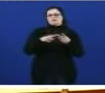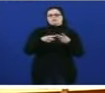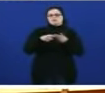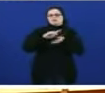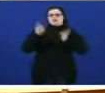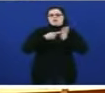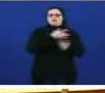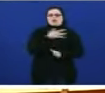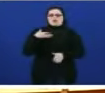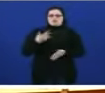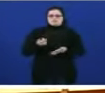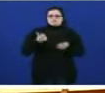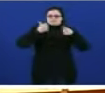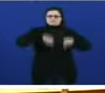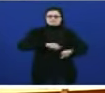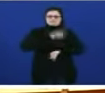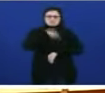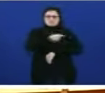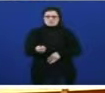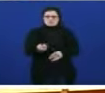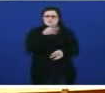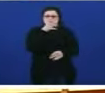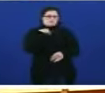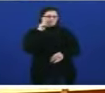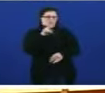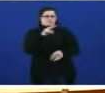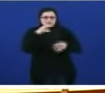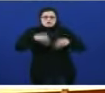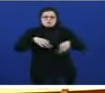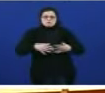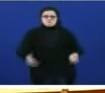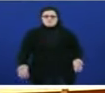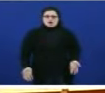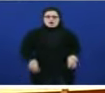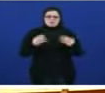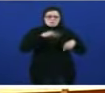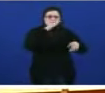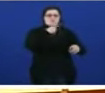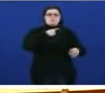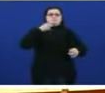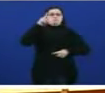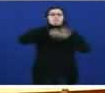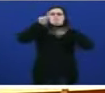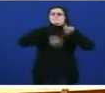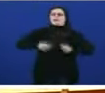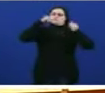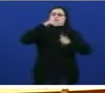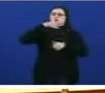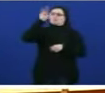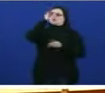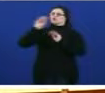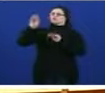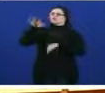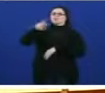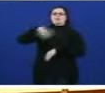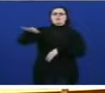caixas pero que é normal é normal alguén que está máis preocupado polo que opinan en Madrid que polas necesidades de